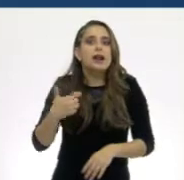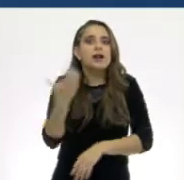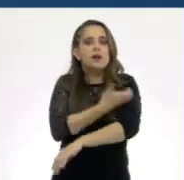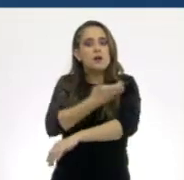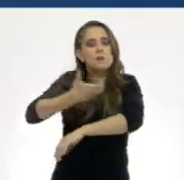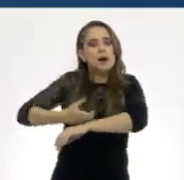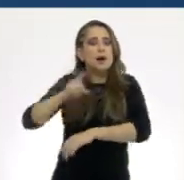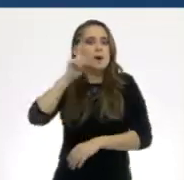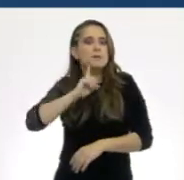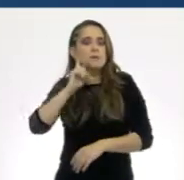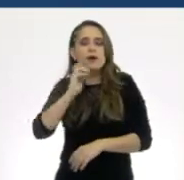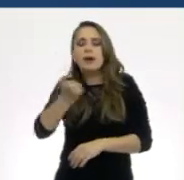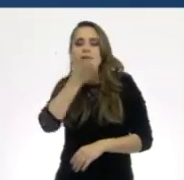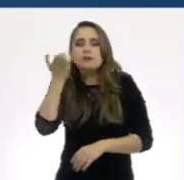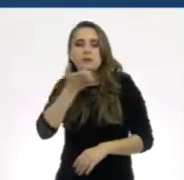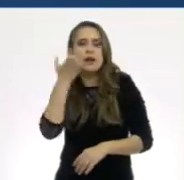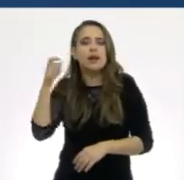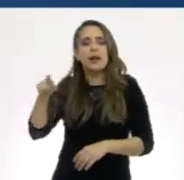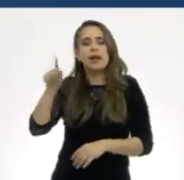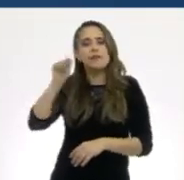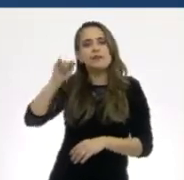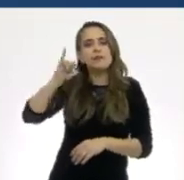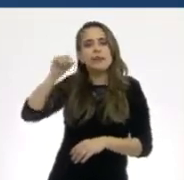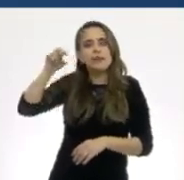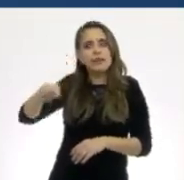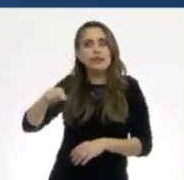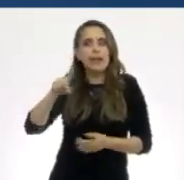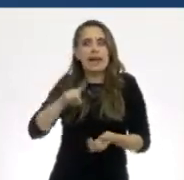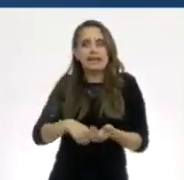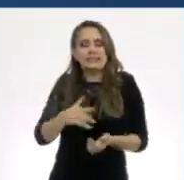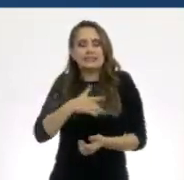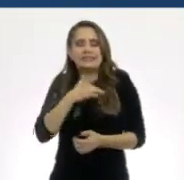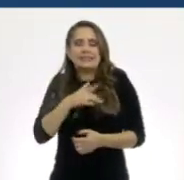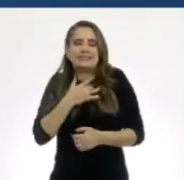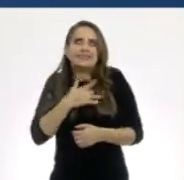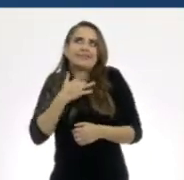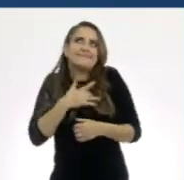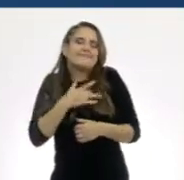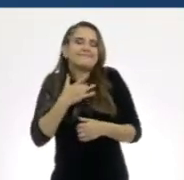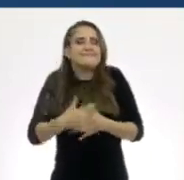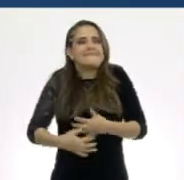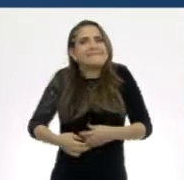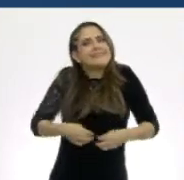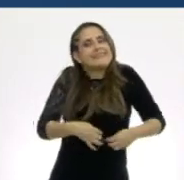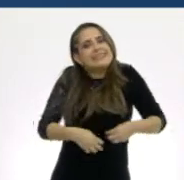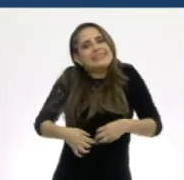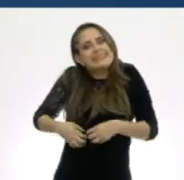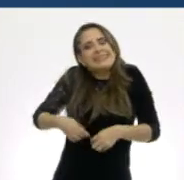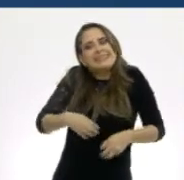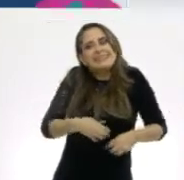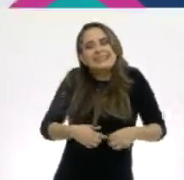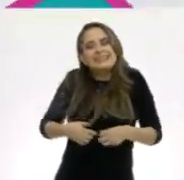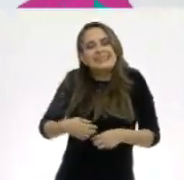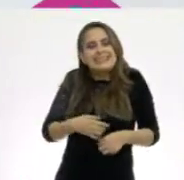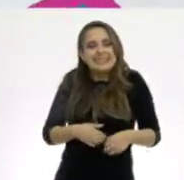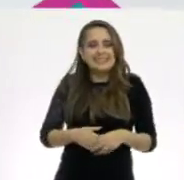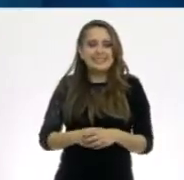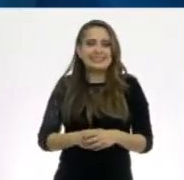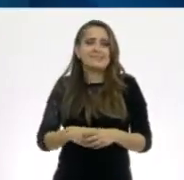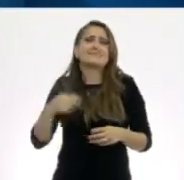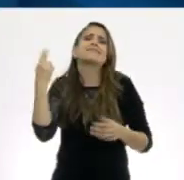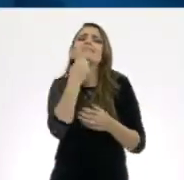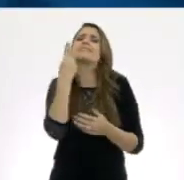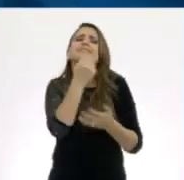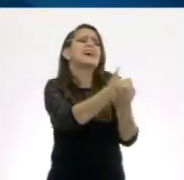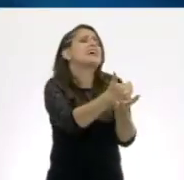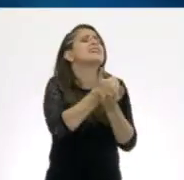del colegio, Tin, y sentí como maripositas en el estómago. ¡Necesito